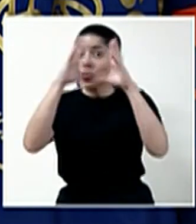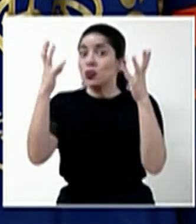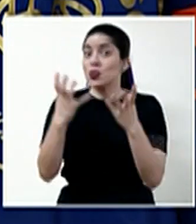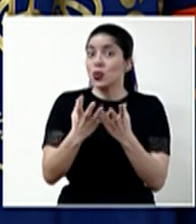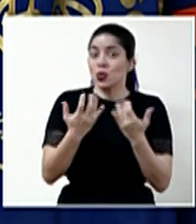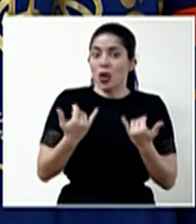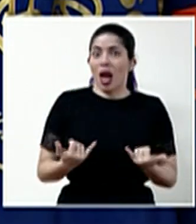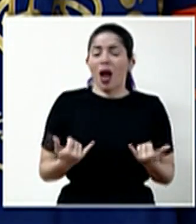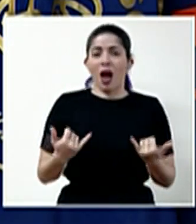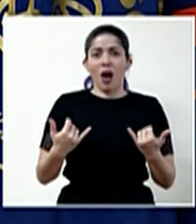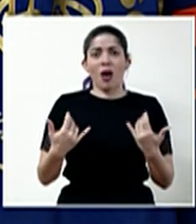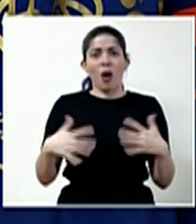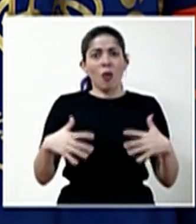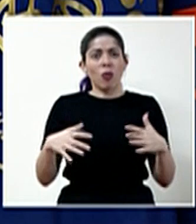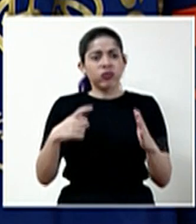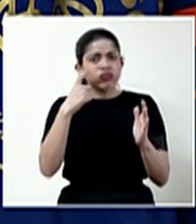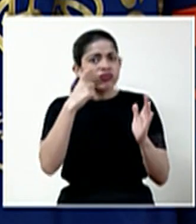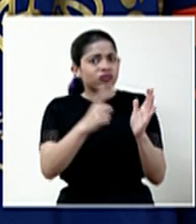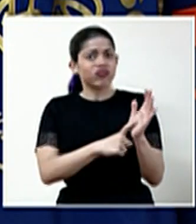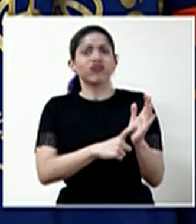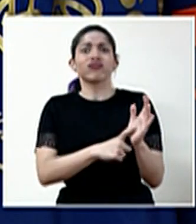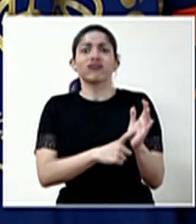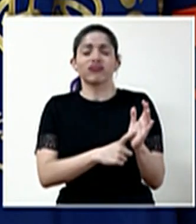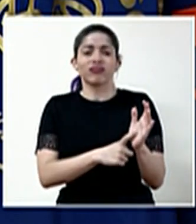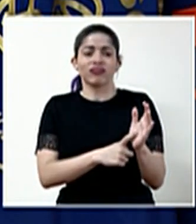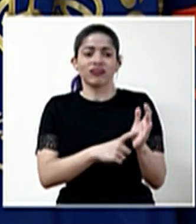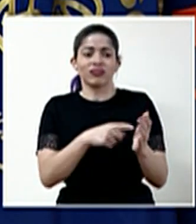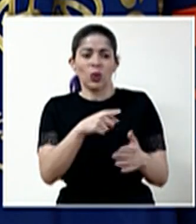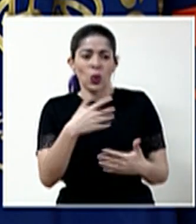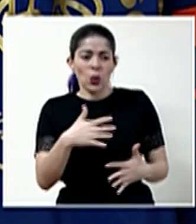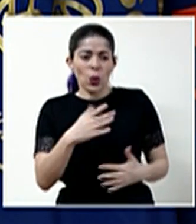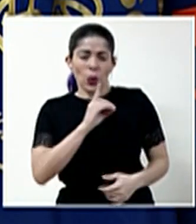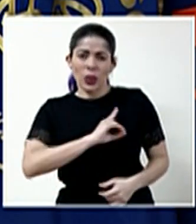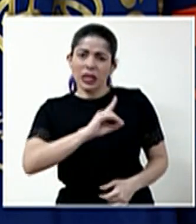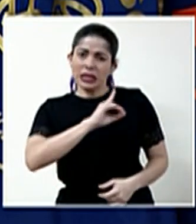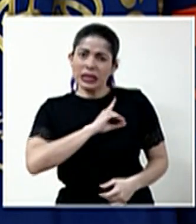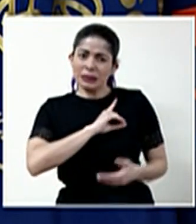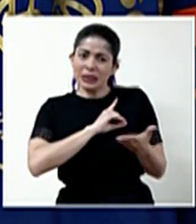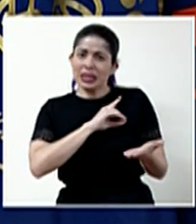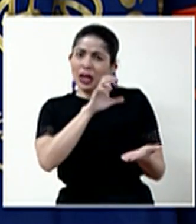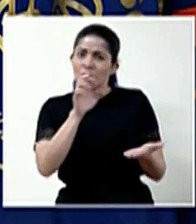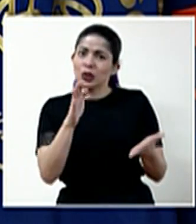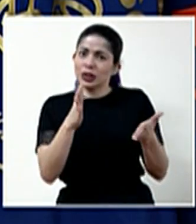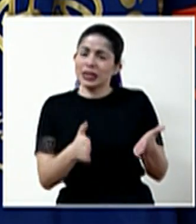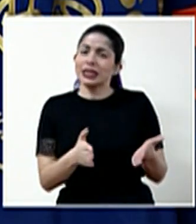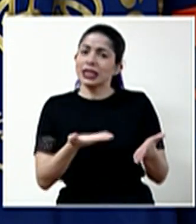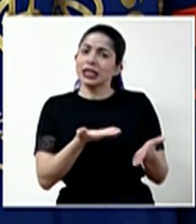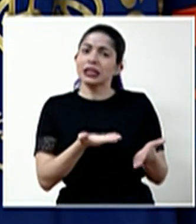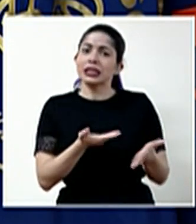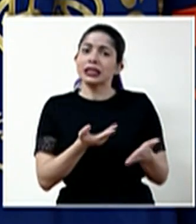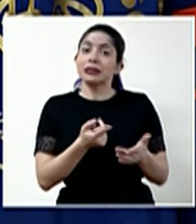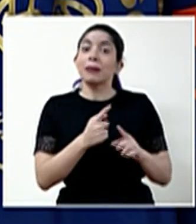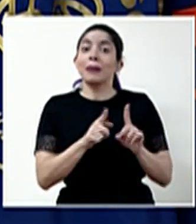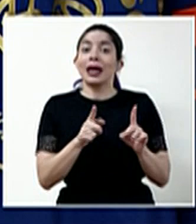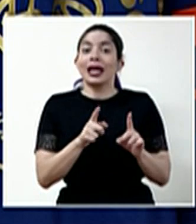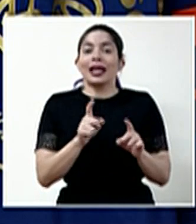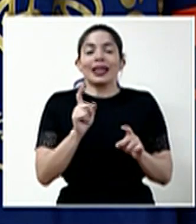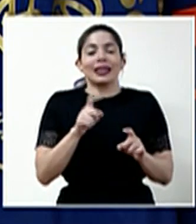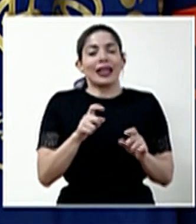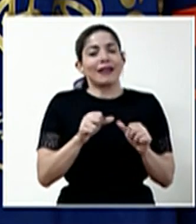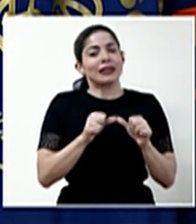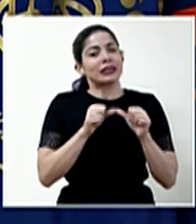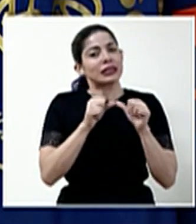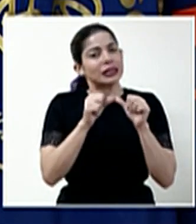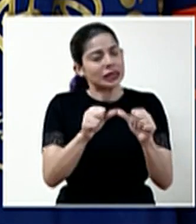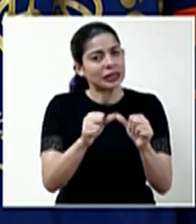entero está reconociendo implícitamente la disciplina de los costarricenses, pero mantengámoslo aún